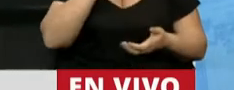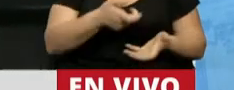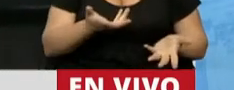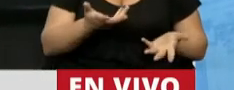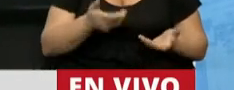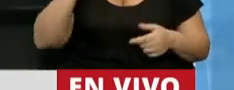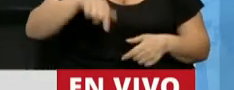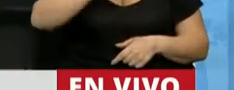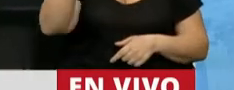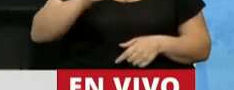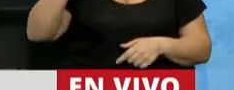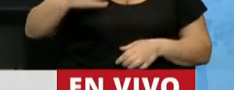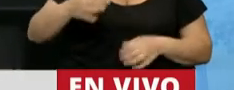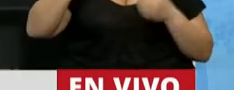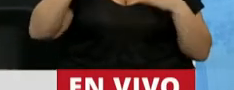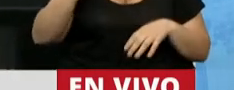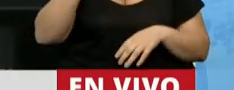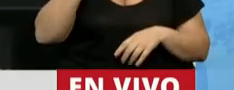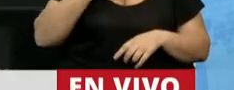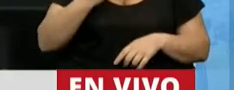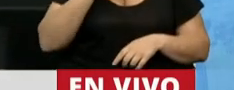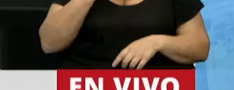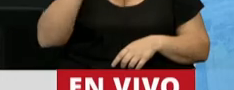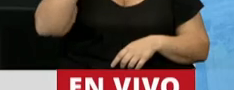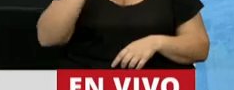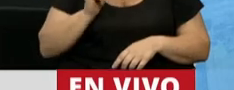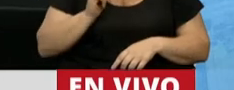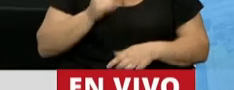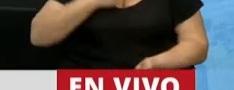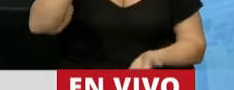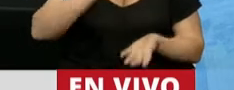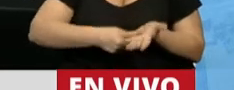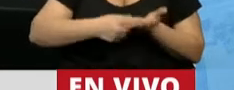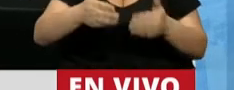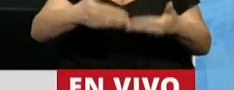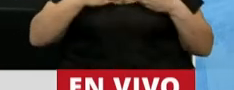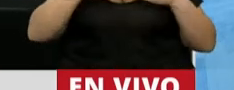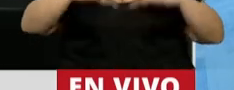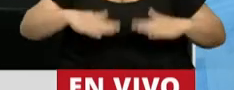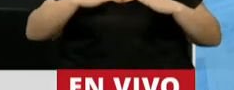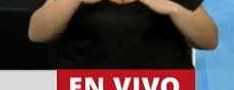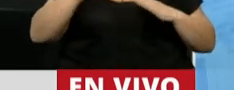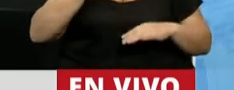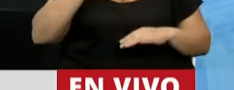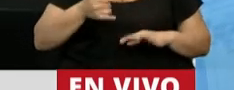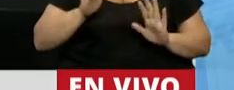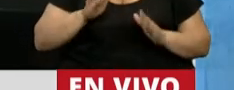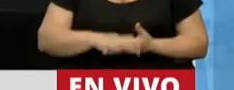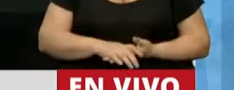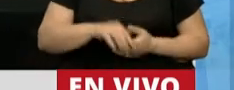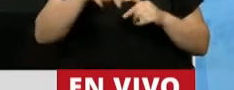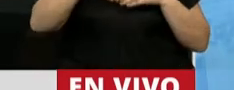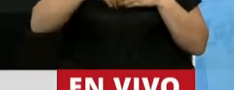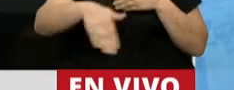En la República Argentina desde el día 19 de marzo se decretó el aislamiento social preventivo y obligatorio y a